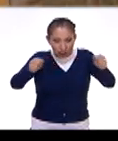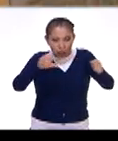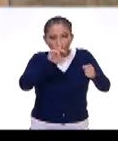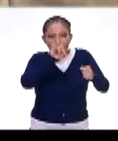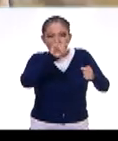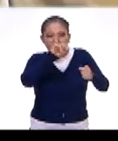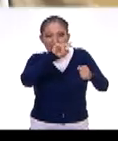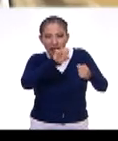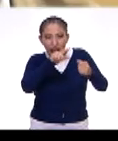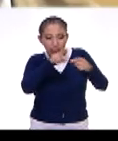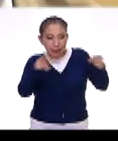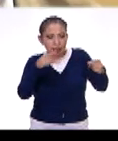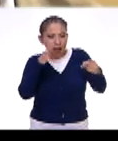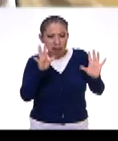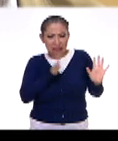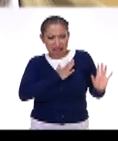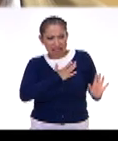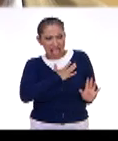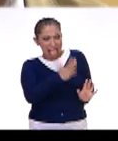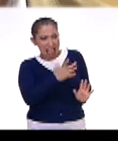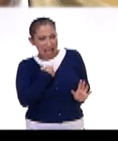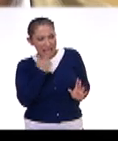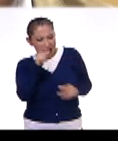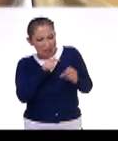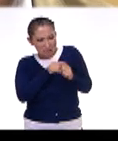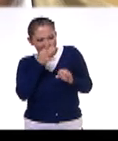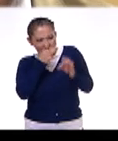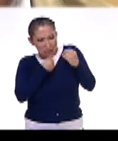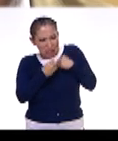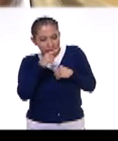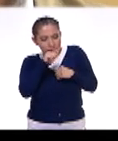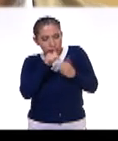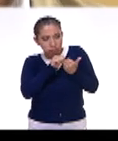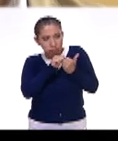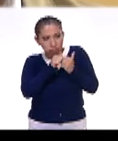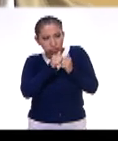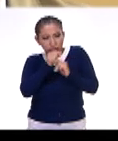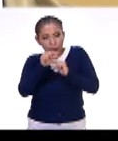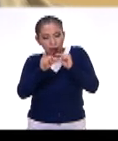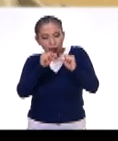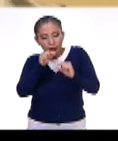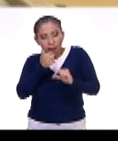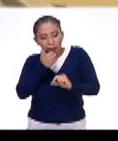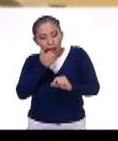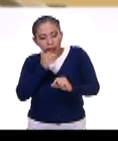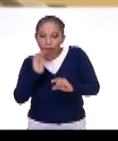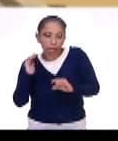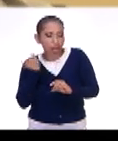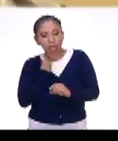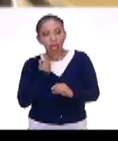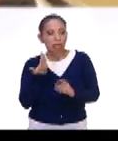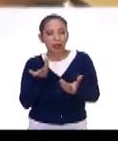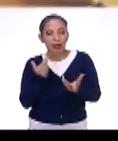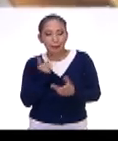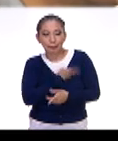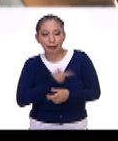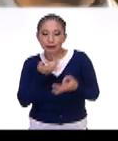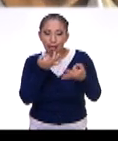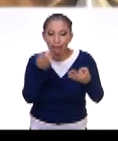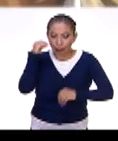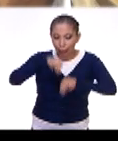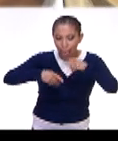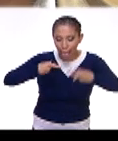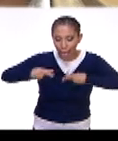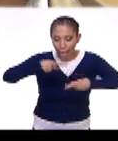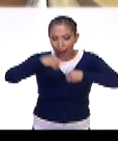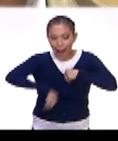es como la aberración de comer insectos. Y después, pues un poco se van... Convencieron de que eran convencen y empiezan a mezclar